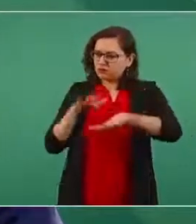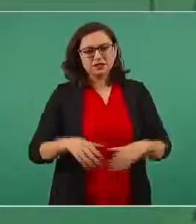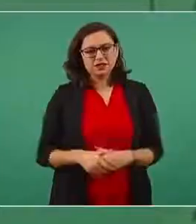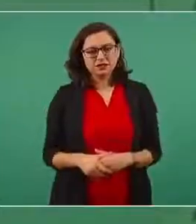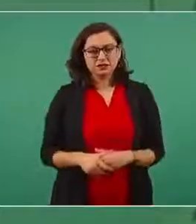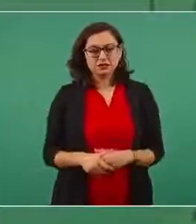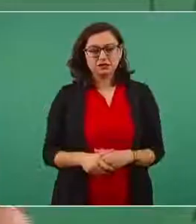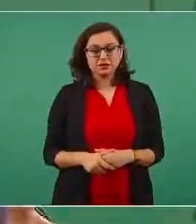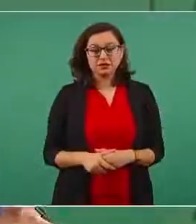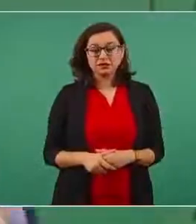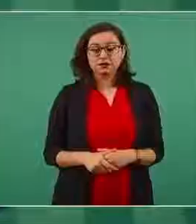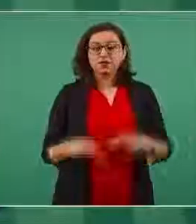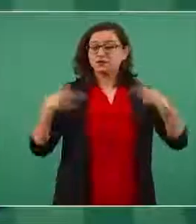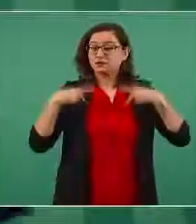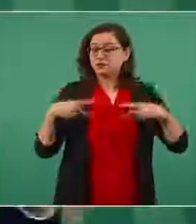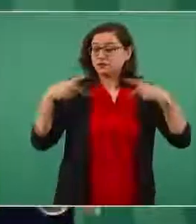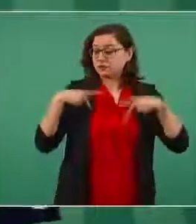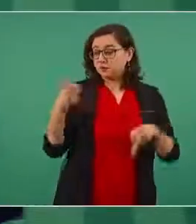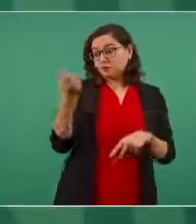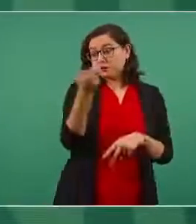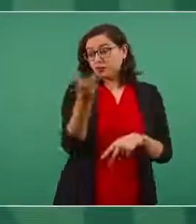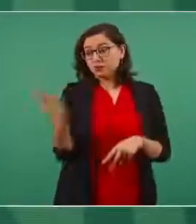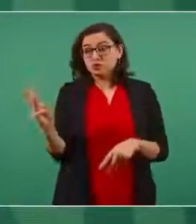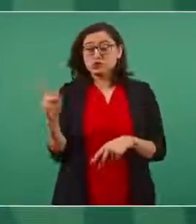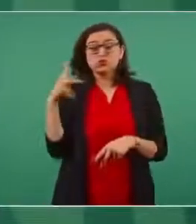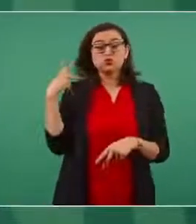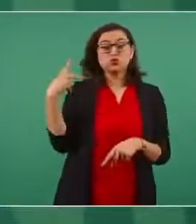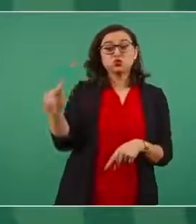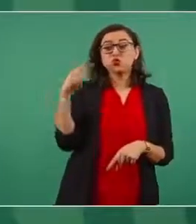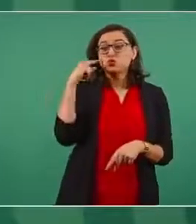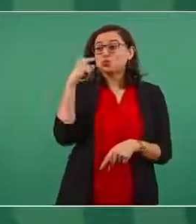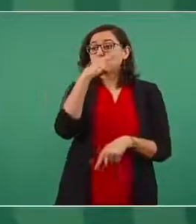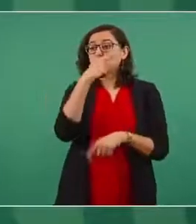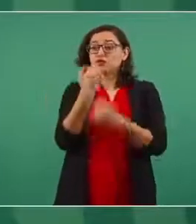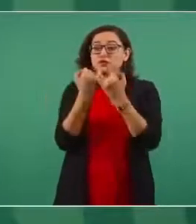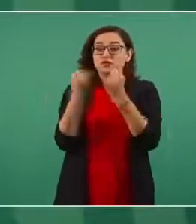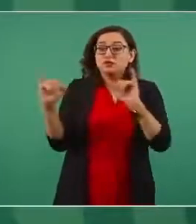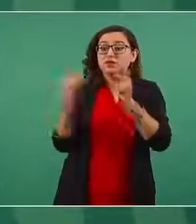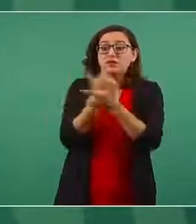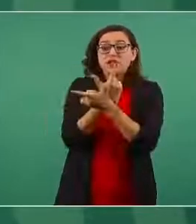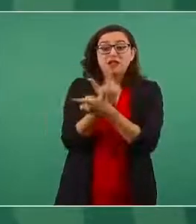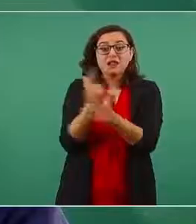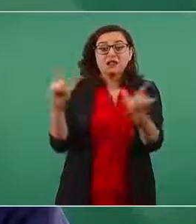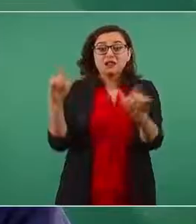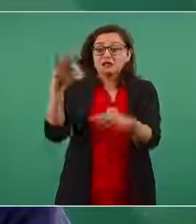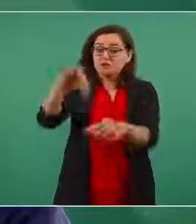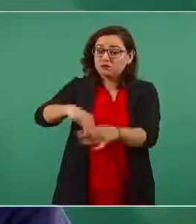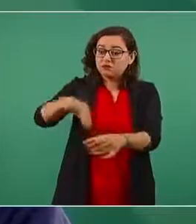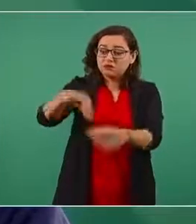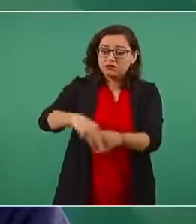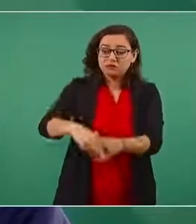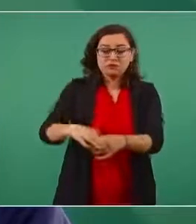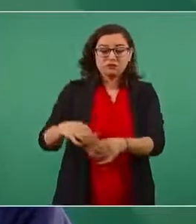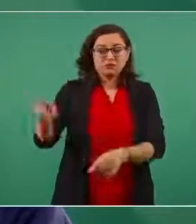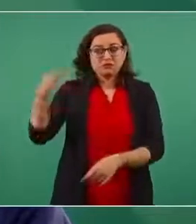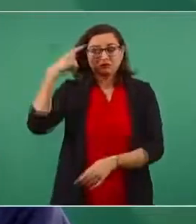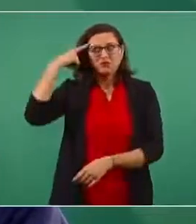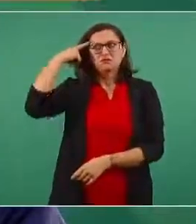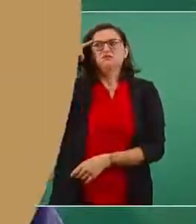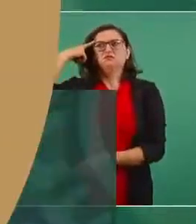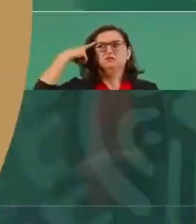y que el pueblo de manera libre decida de acuerdo a lo que le dicte su